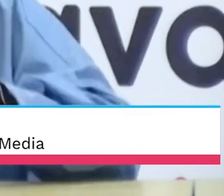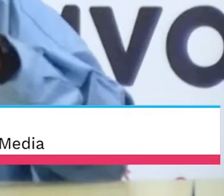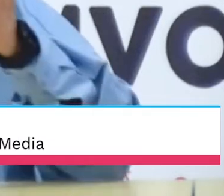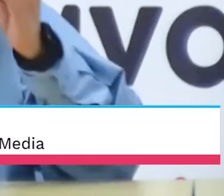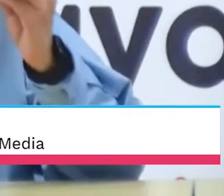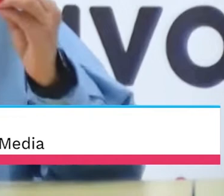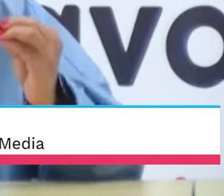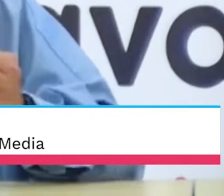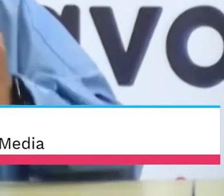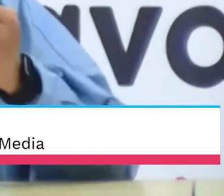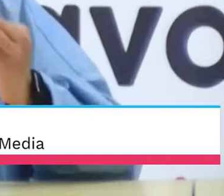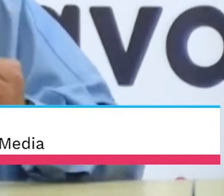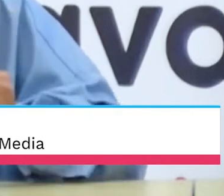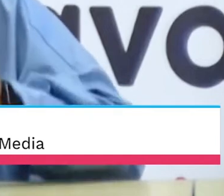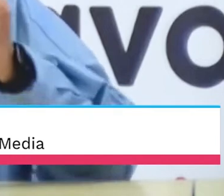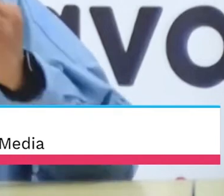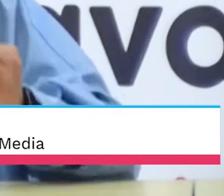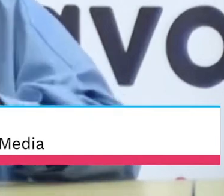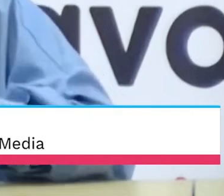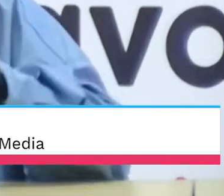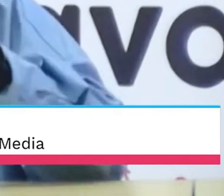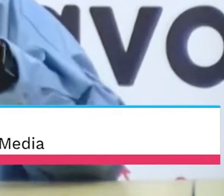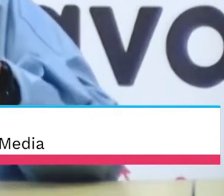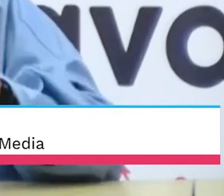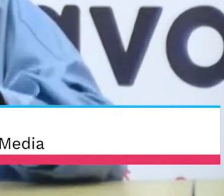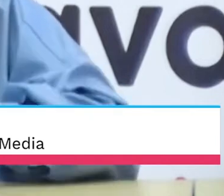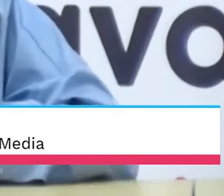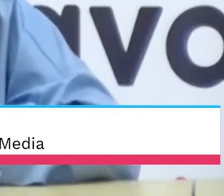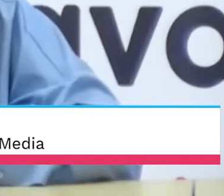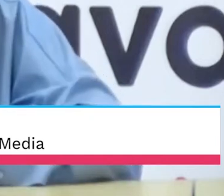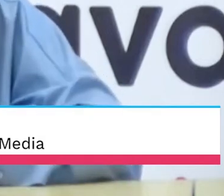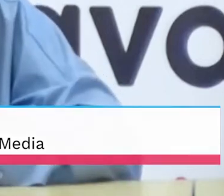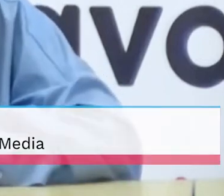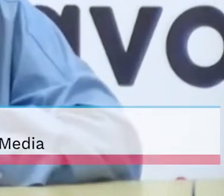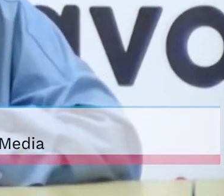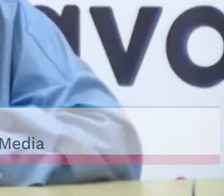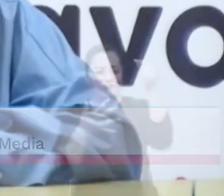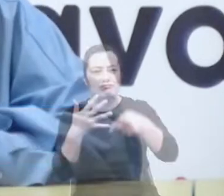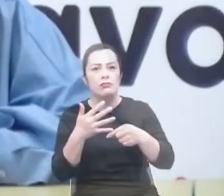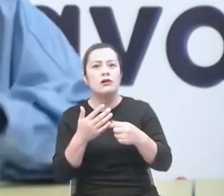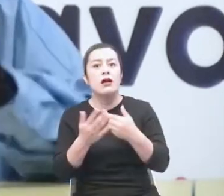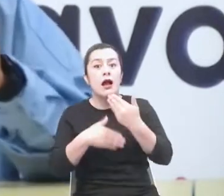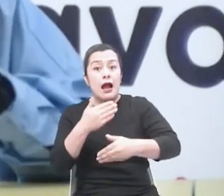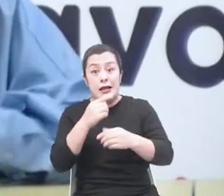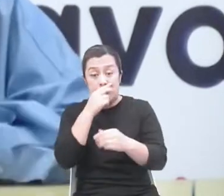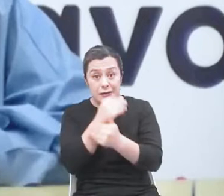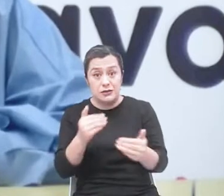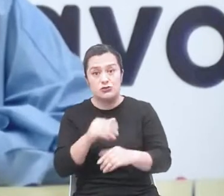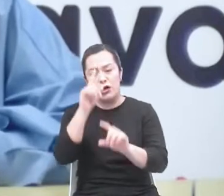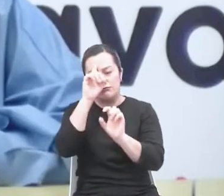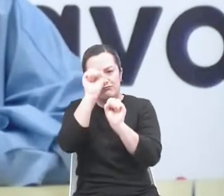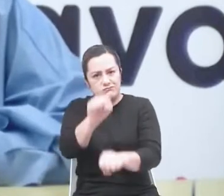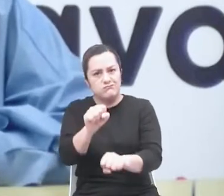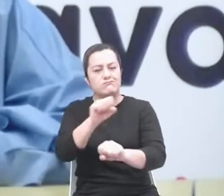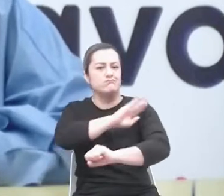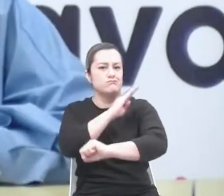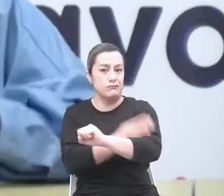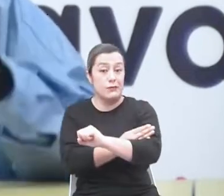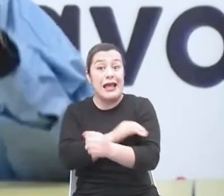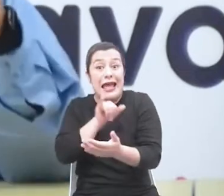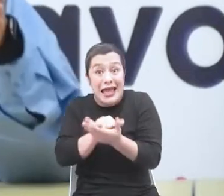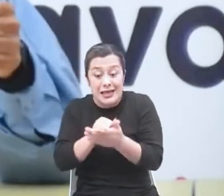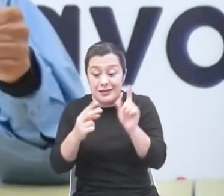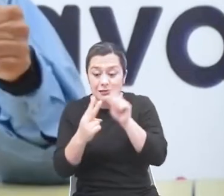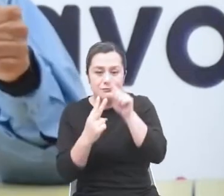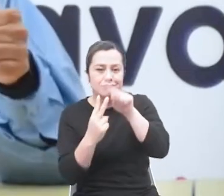inicial es el desarrollo y la completitud de los aspectos que potencien las capacidades de los niños. Y de ahí, los tres elementos